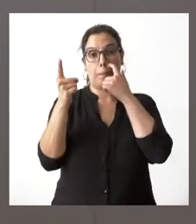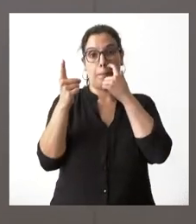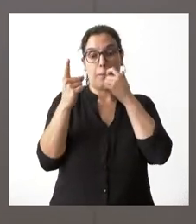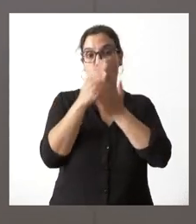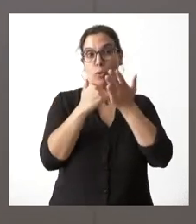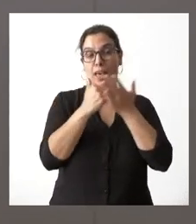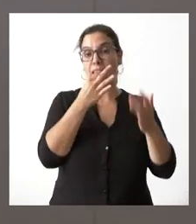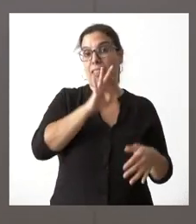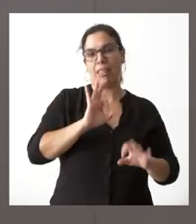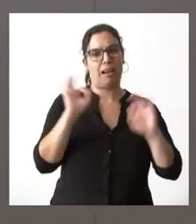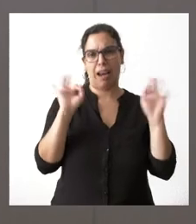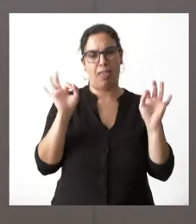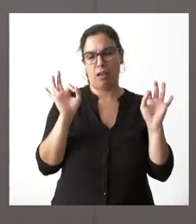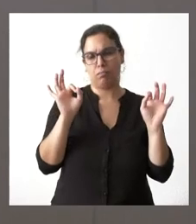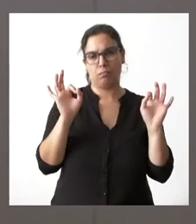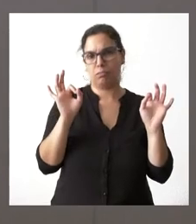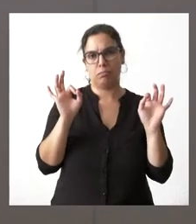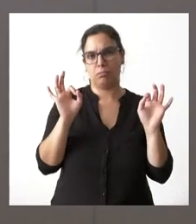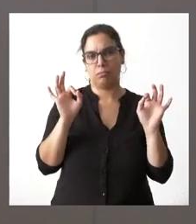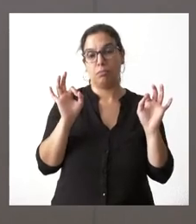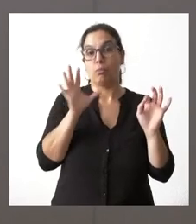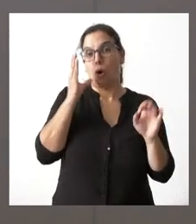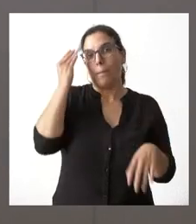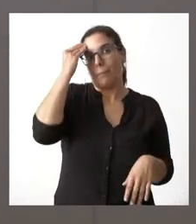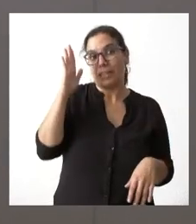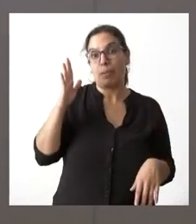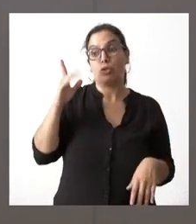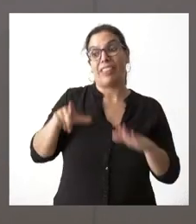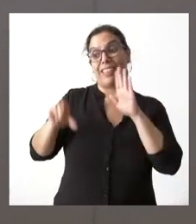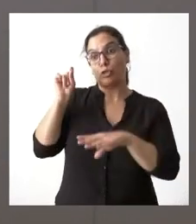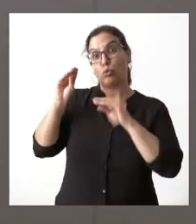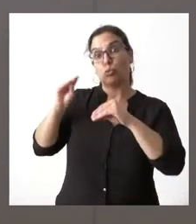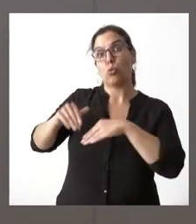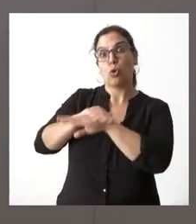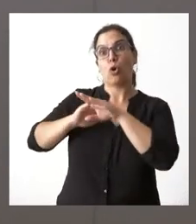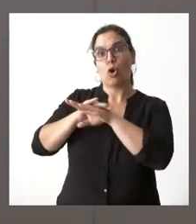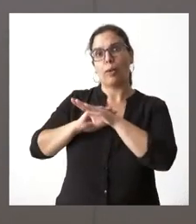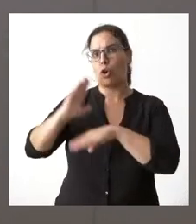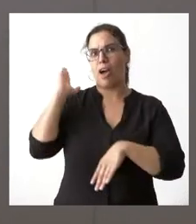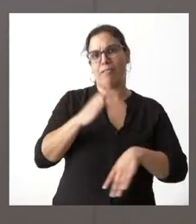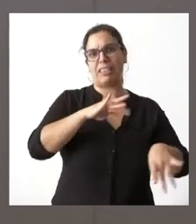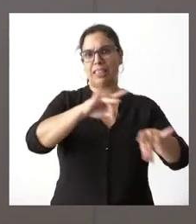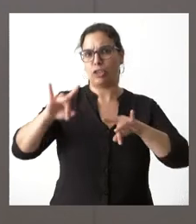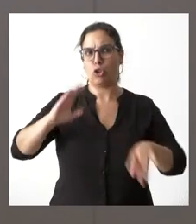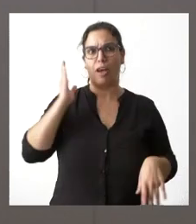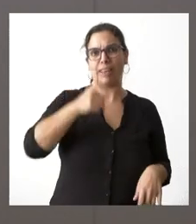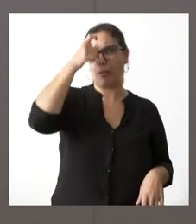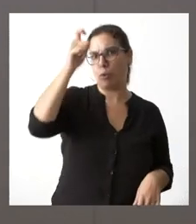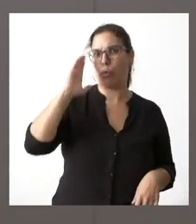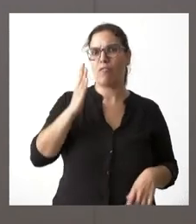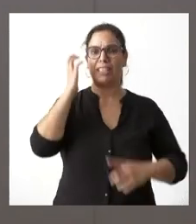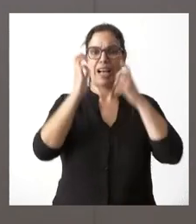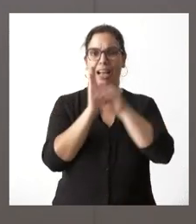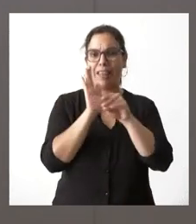afectadas vayamos a tirar la toalla porque nos parece que lo que ha hecho el gobierno es claramente perjudicial para el territorio para el mundo rural para los ganaderos y